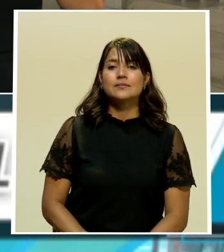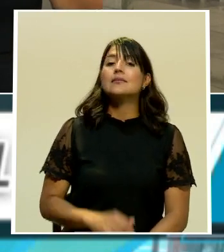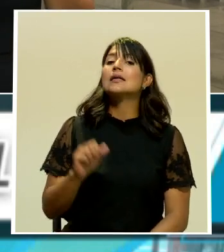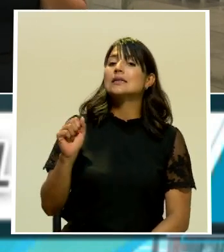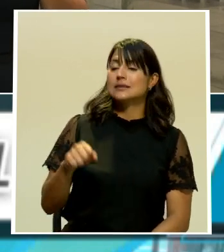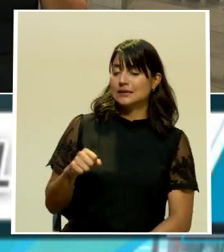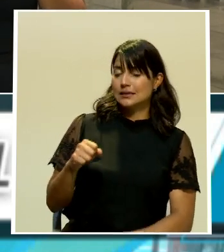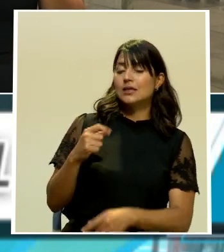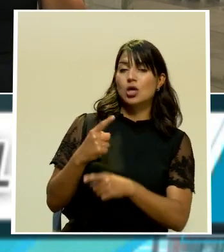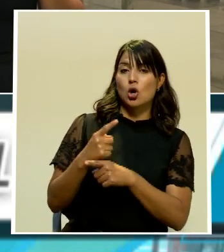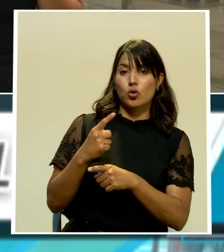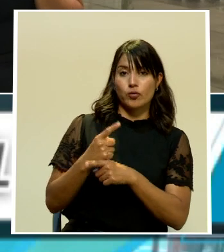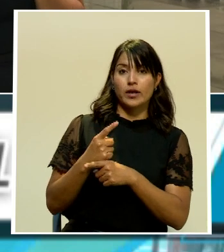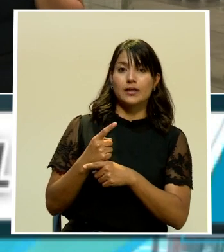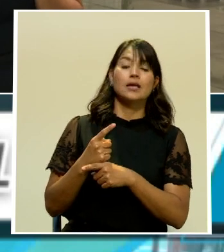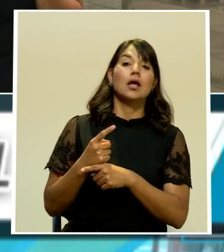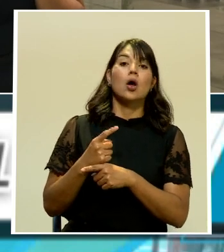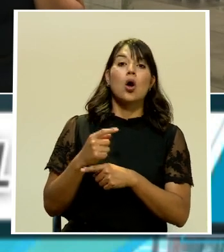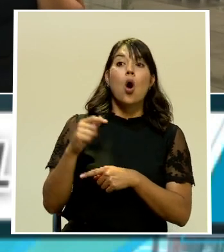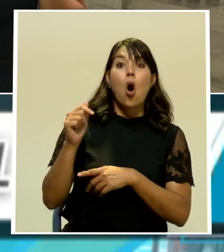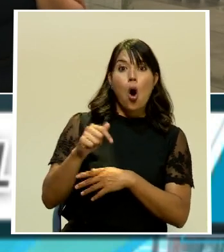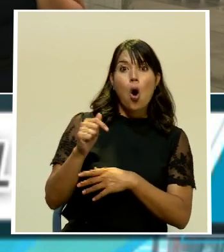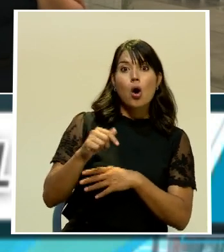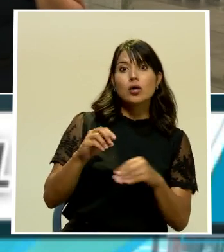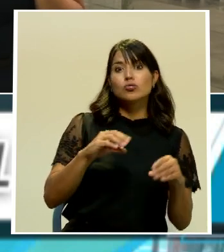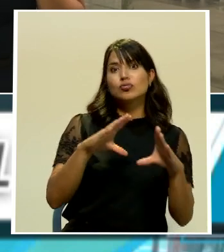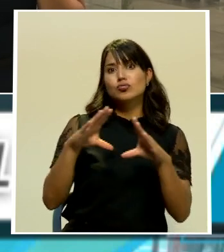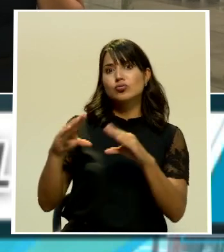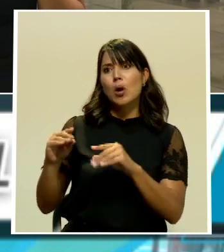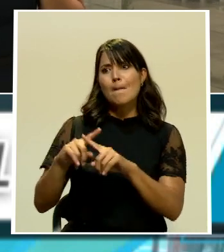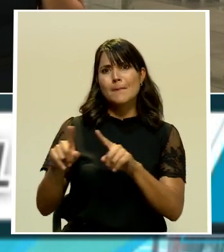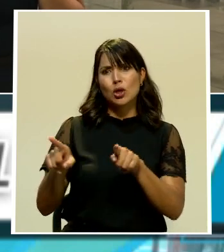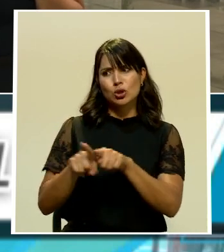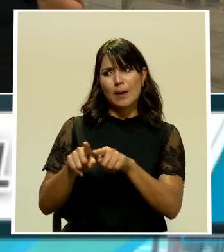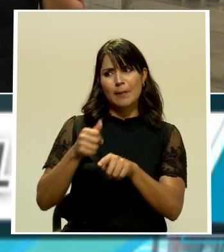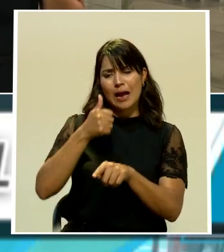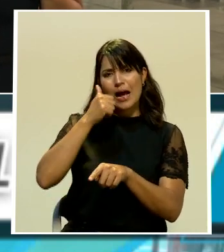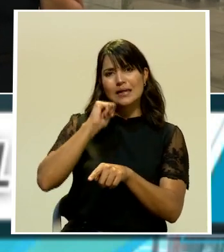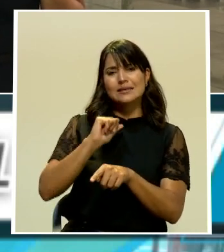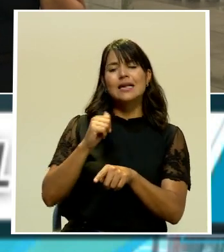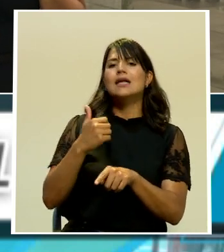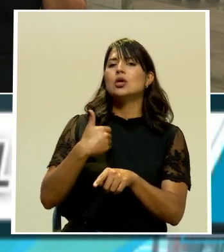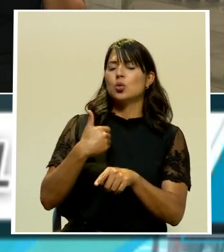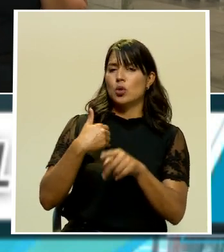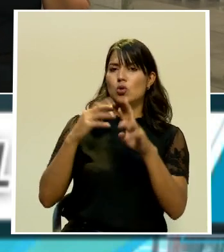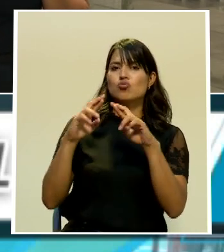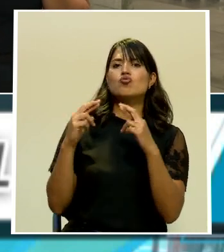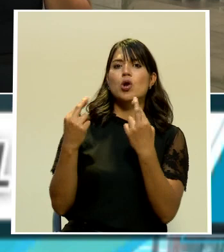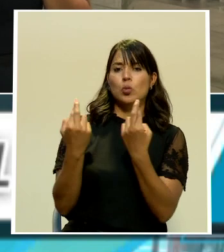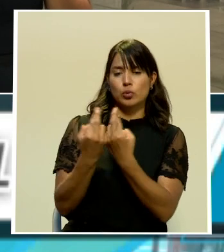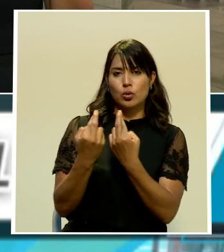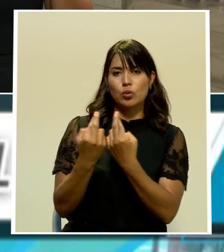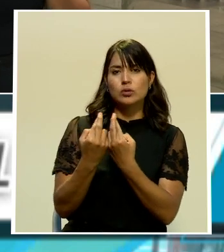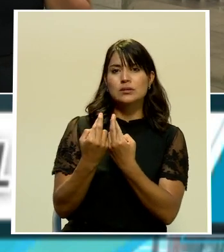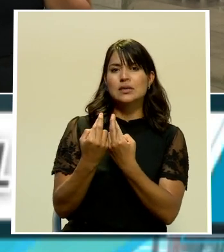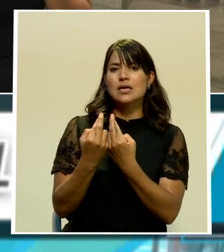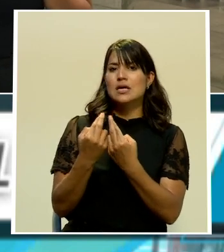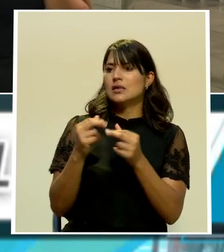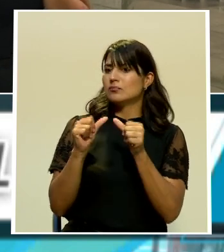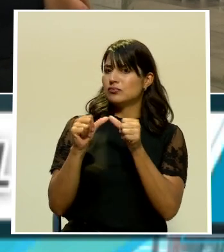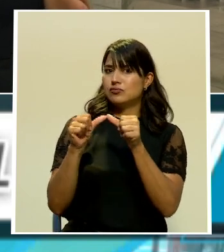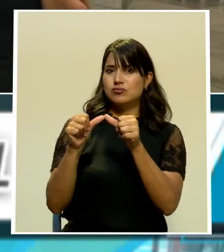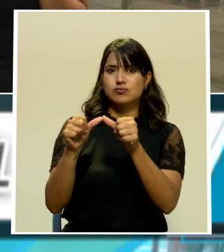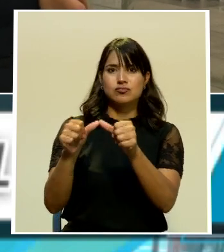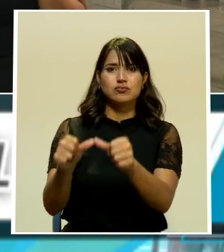Así es, don Ernesto. Maratónica no solamente la de hoy, sino la de días atrás. El día de ayer también ellos estuvieron sesionando y han estado sesionando de forma